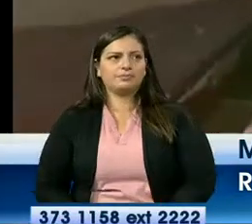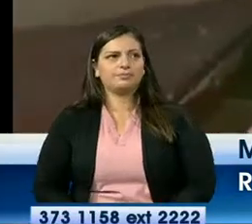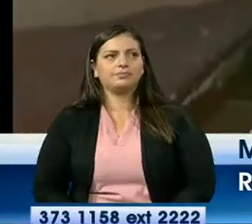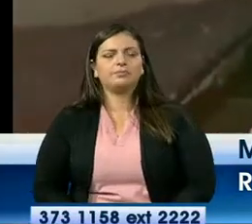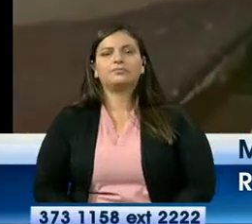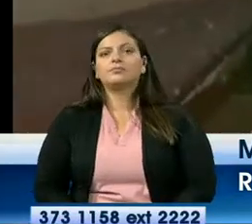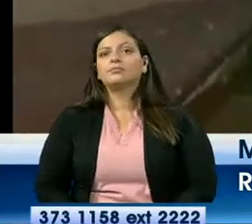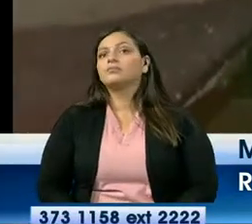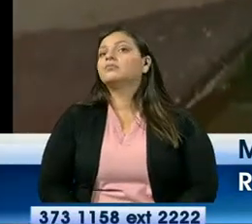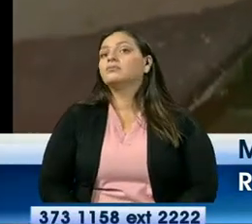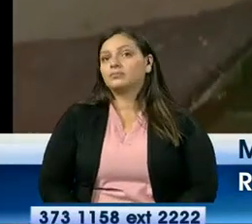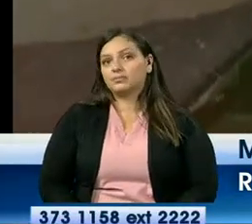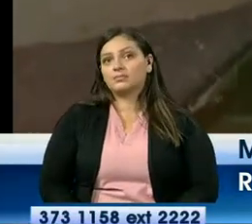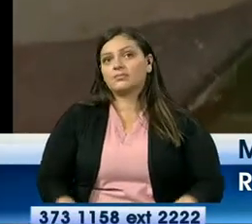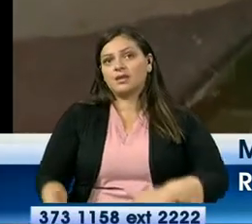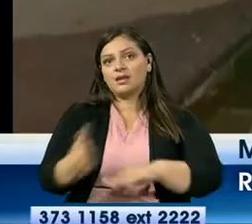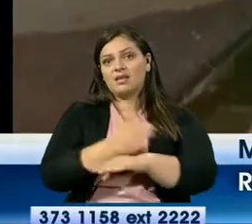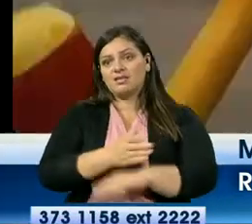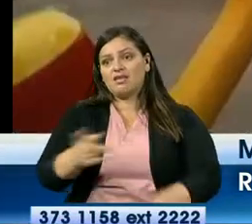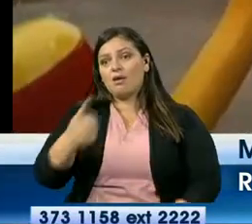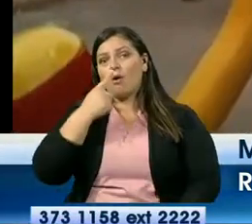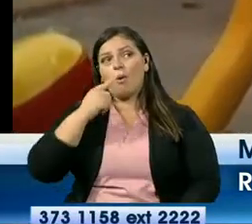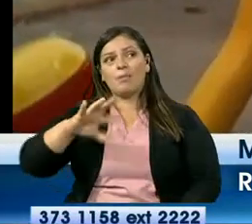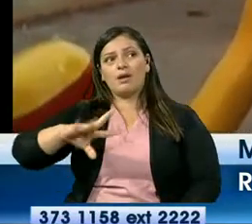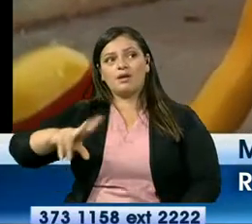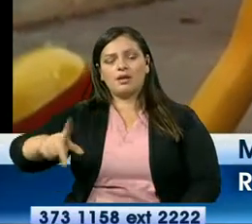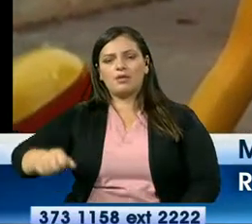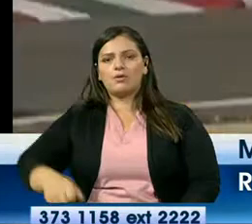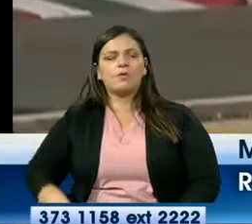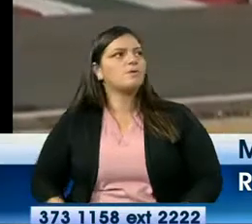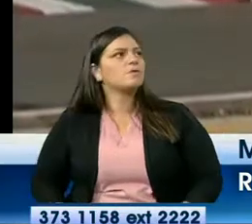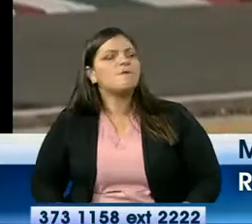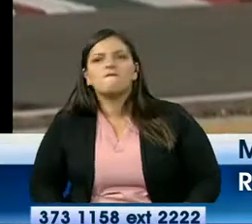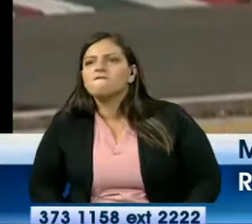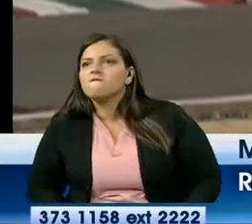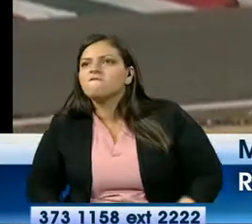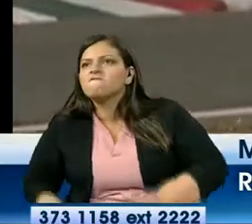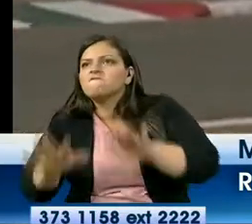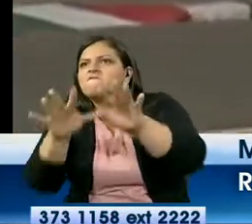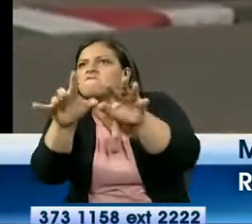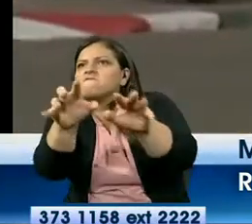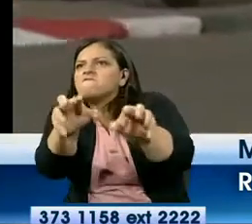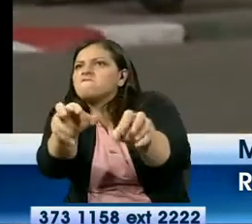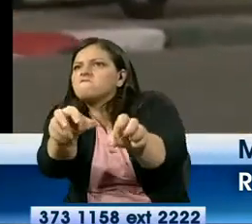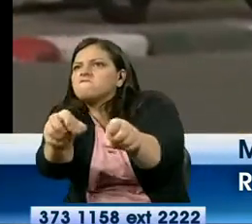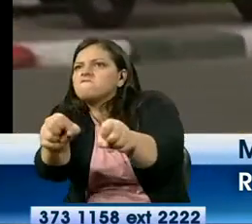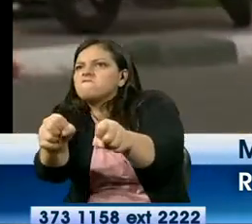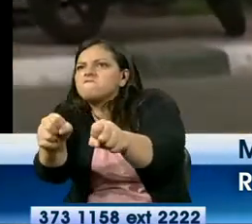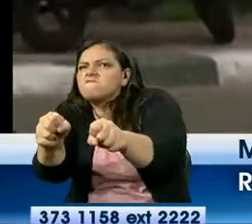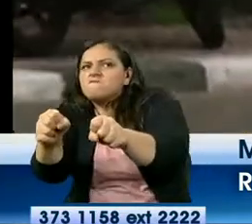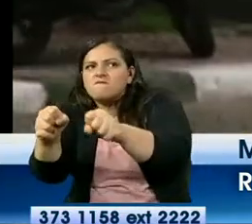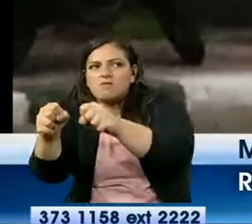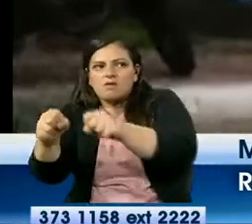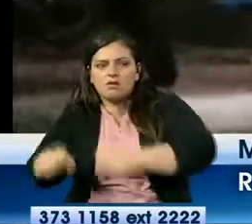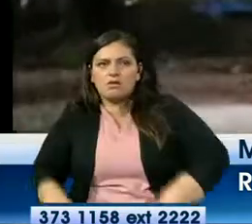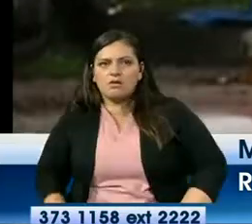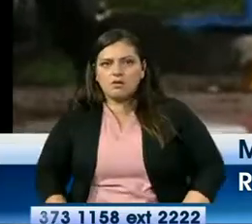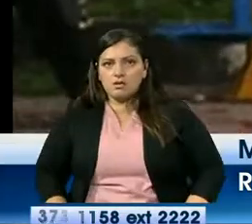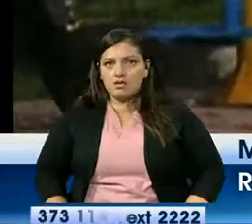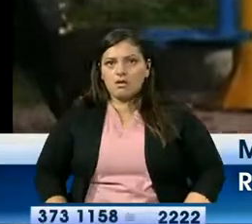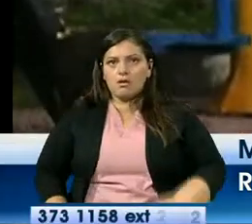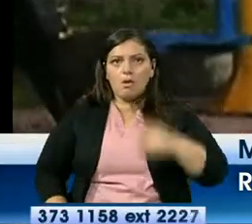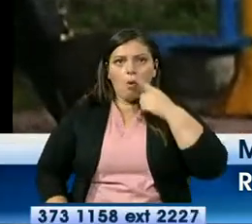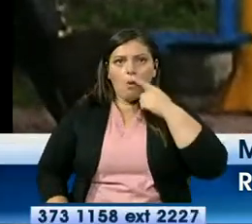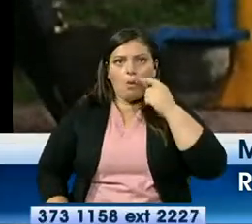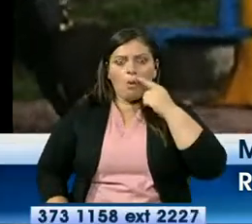antisociales uno de los juegos que ya habían desprendido Casualmente el juego que está ahí, antes mi esposo lo rescató porque ya lo habían